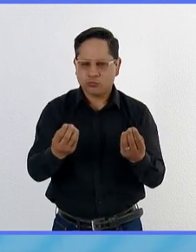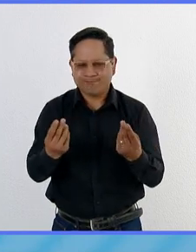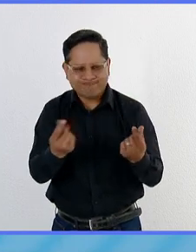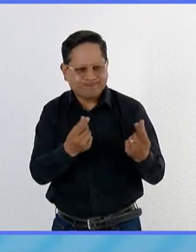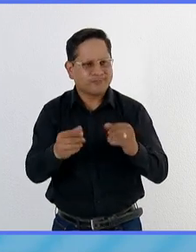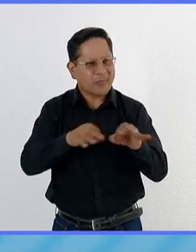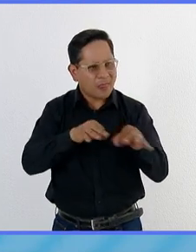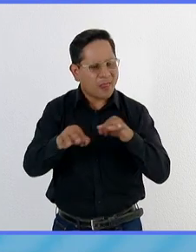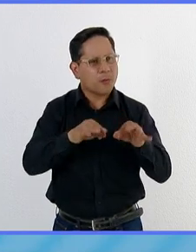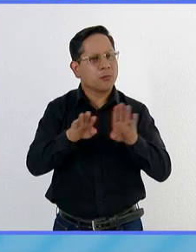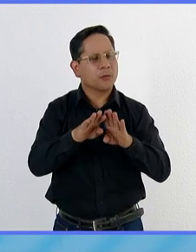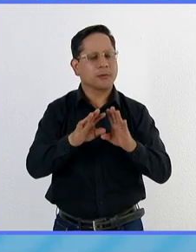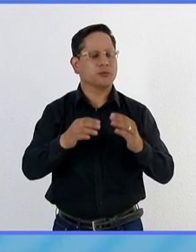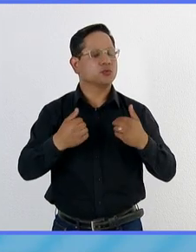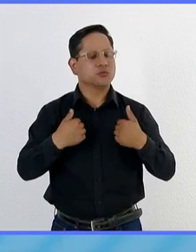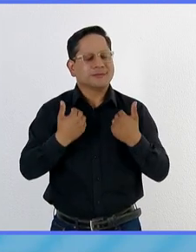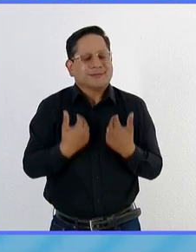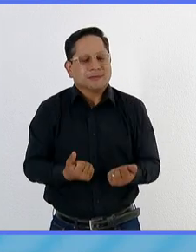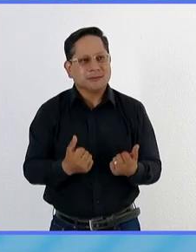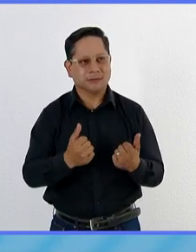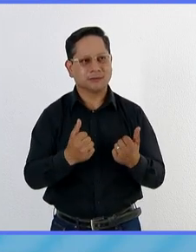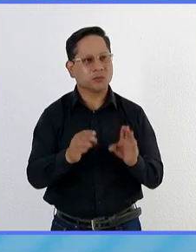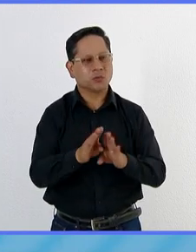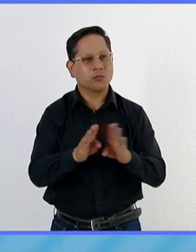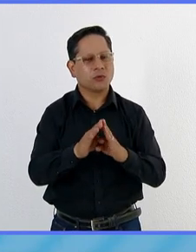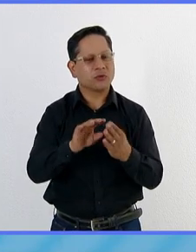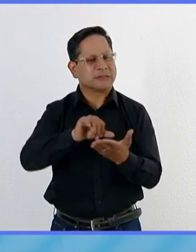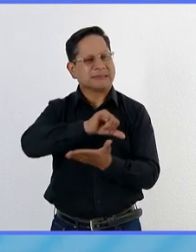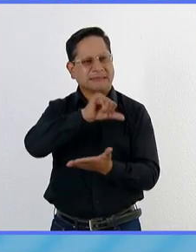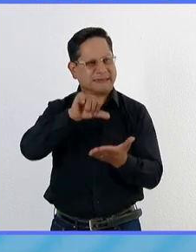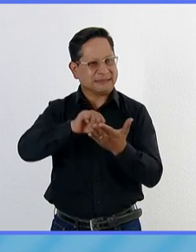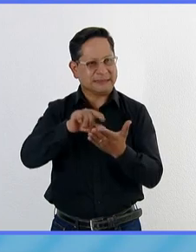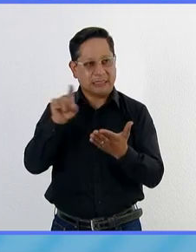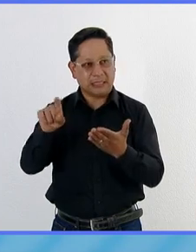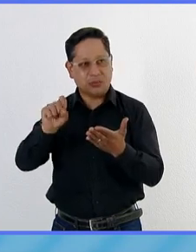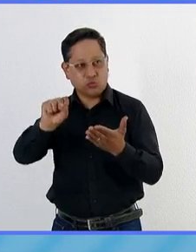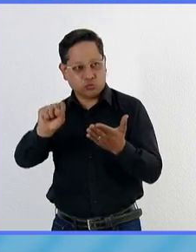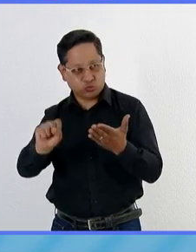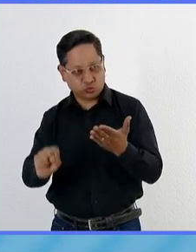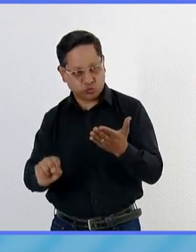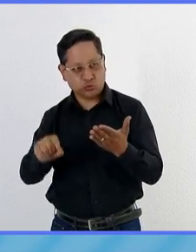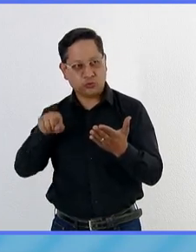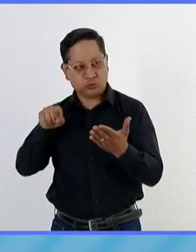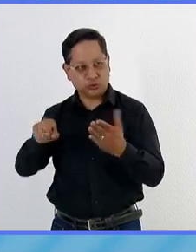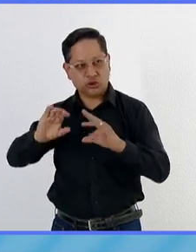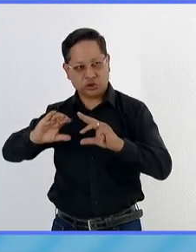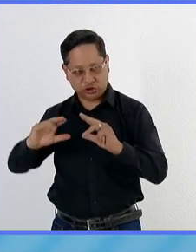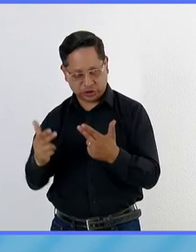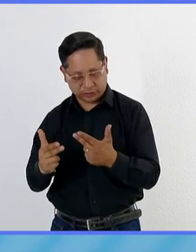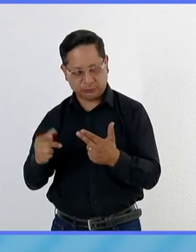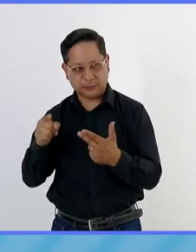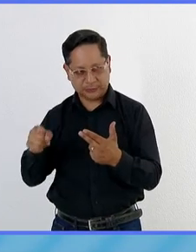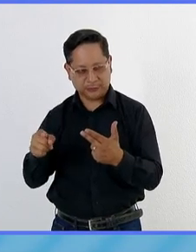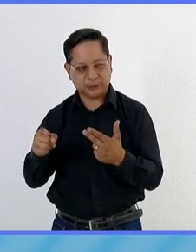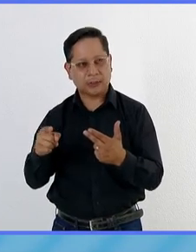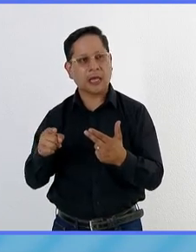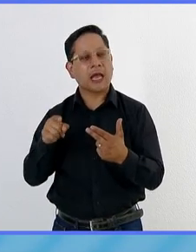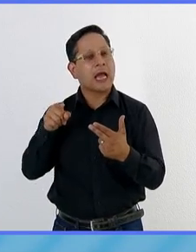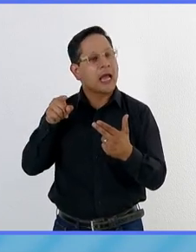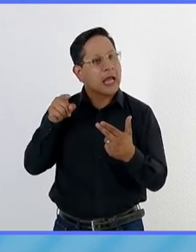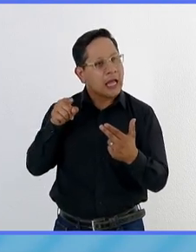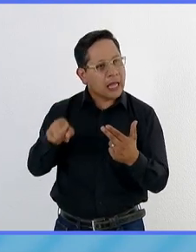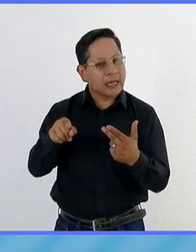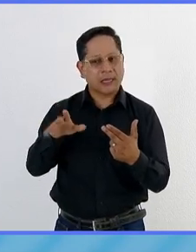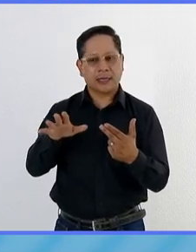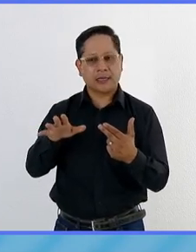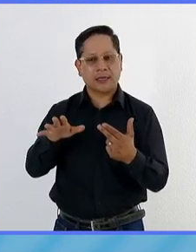al mismo tiempo, pero un poquito para entender lo que pasa. Es decir, su centro de operaciones es en el sureste del país, en particular en Chiapas. En Chiapas. Lo que tienen,